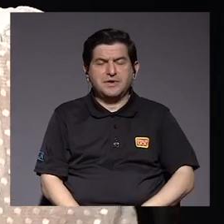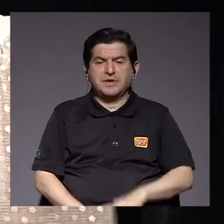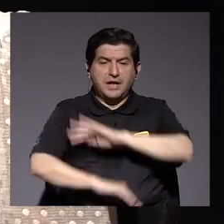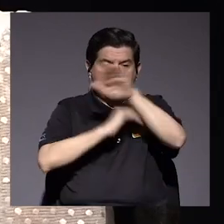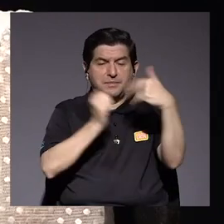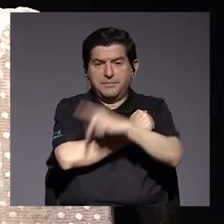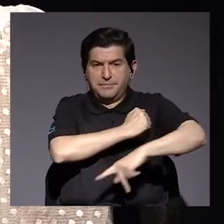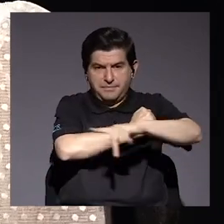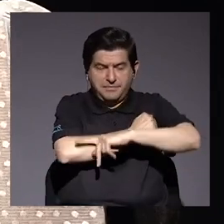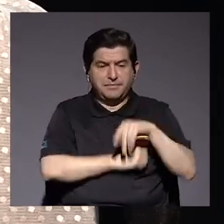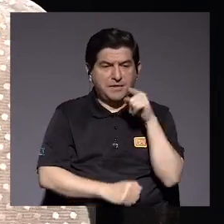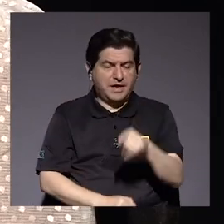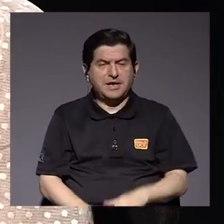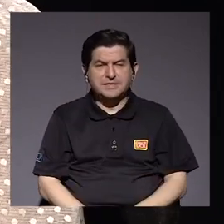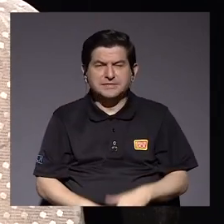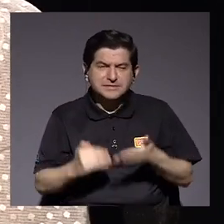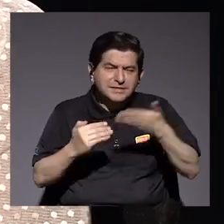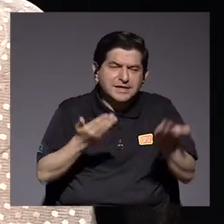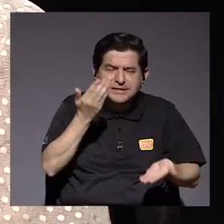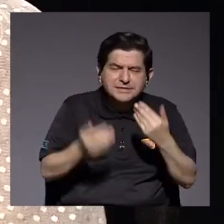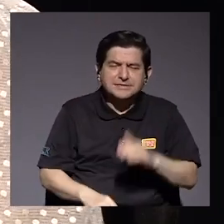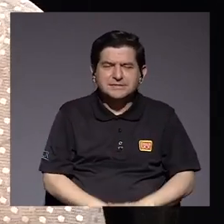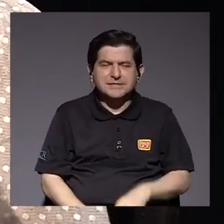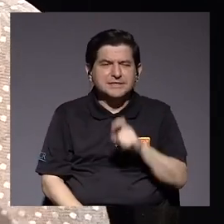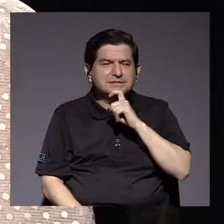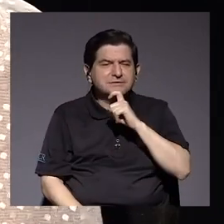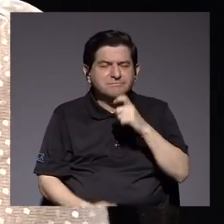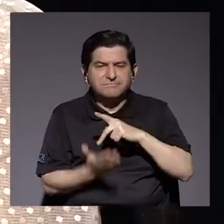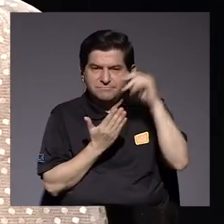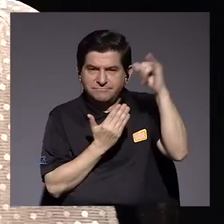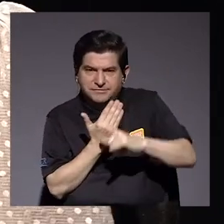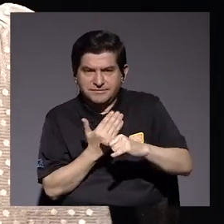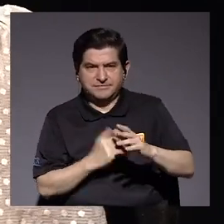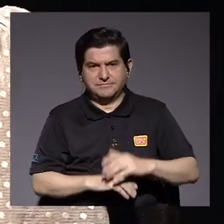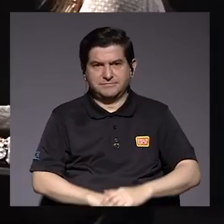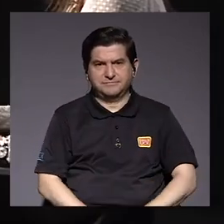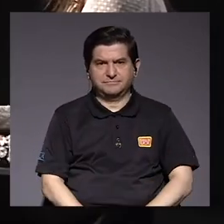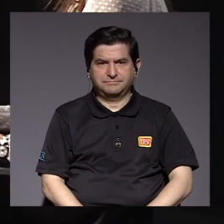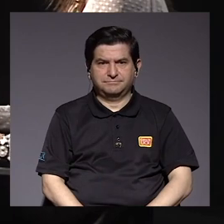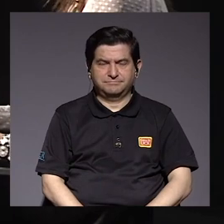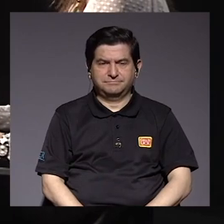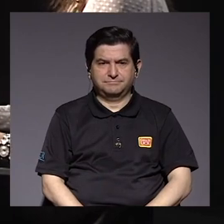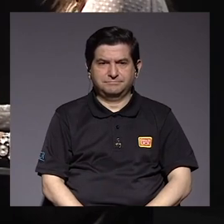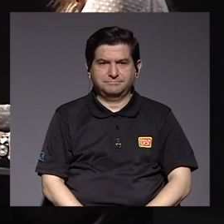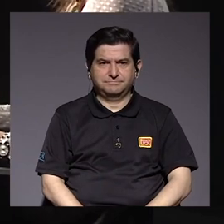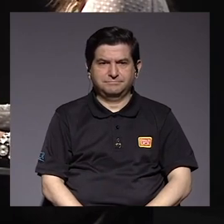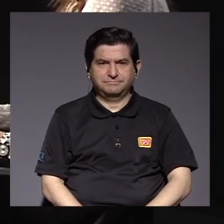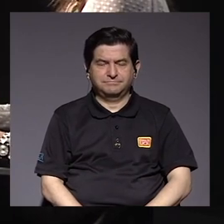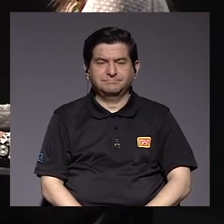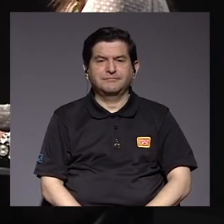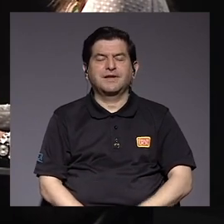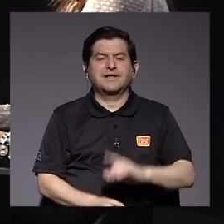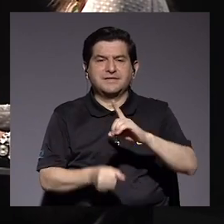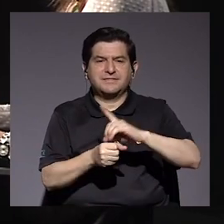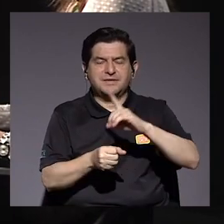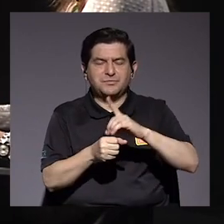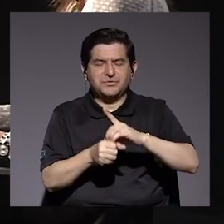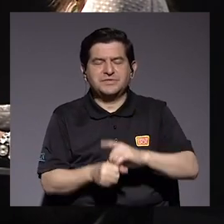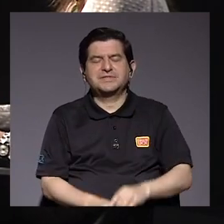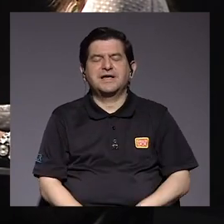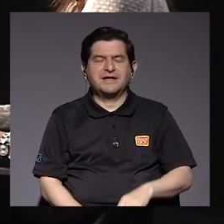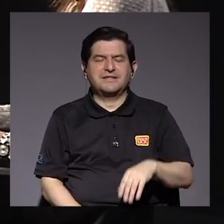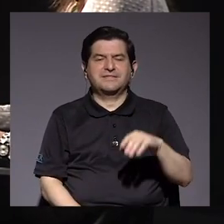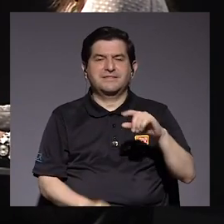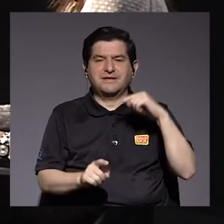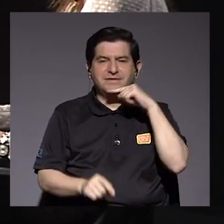minería en el resto del país, lo cual podría ser un elemento que complicara cualquier otro proyecto. Buenísimo. No vamos a apurar, Marina es